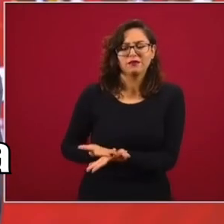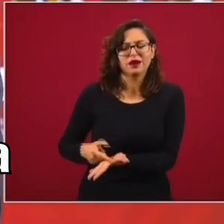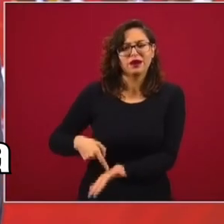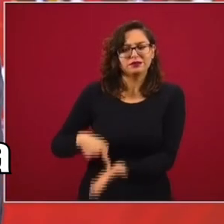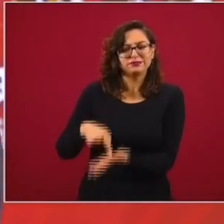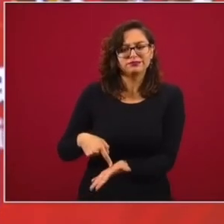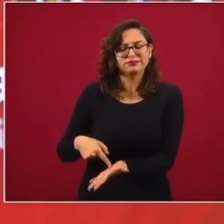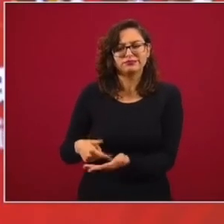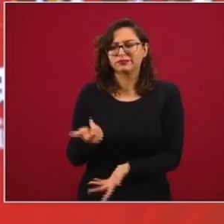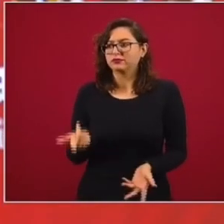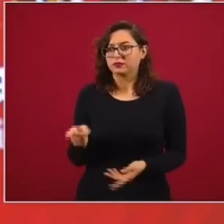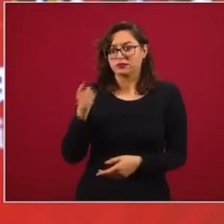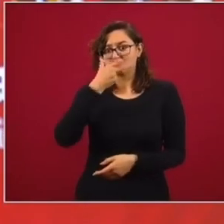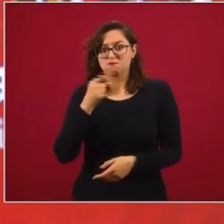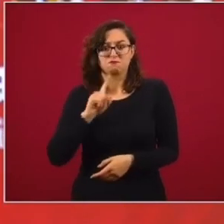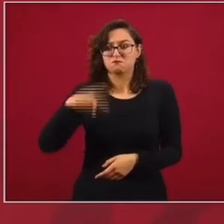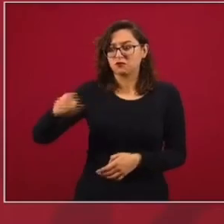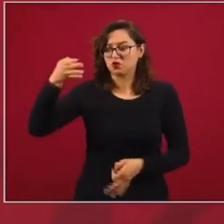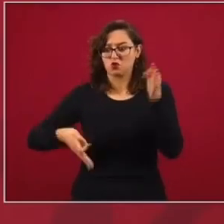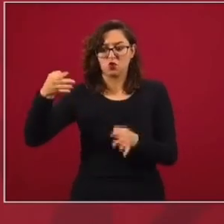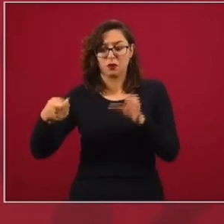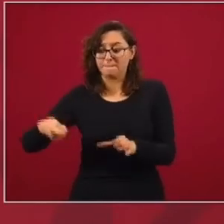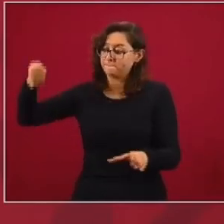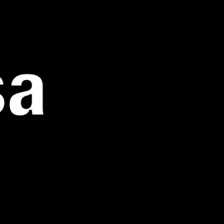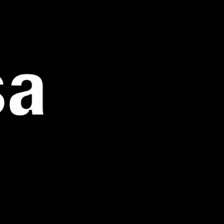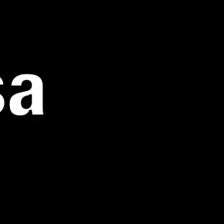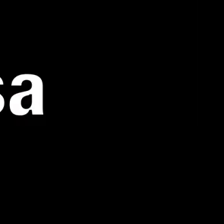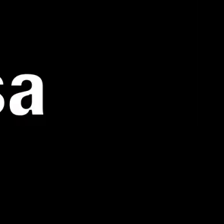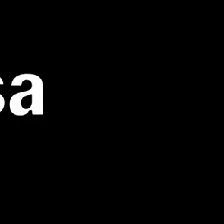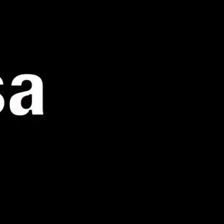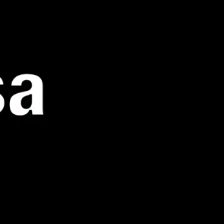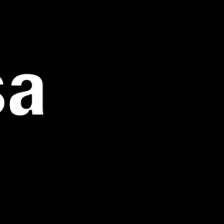sin que un juez declare culpable.